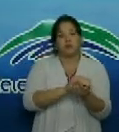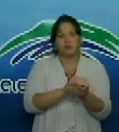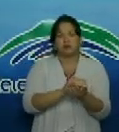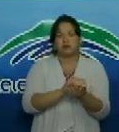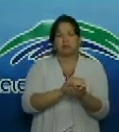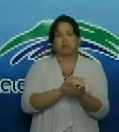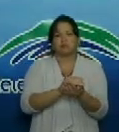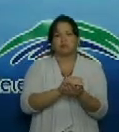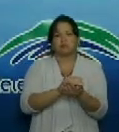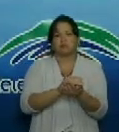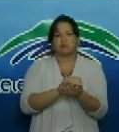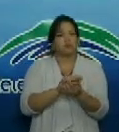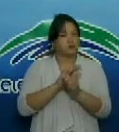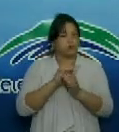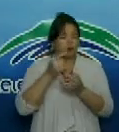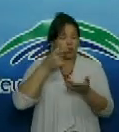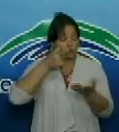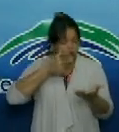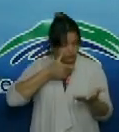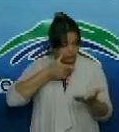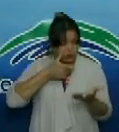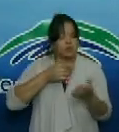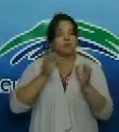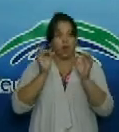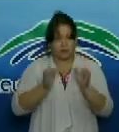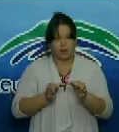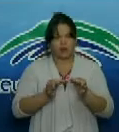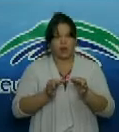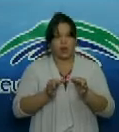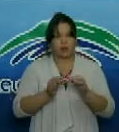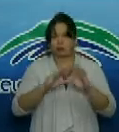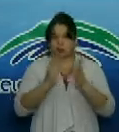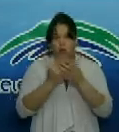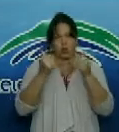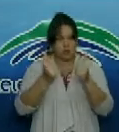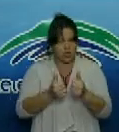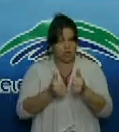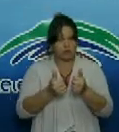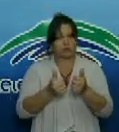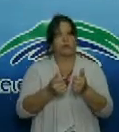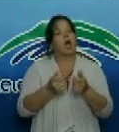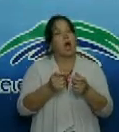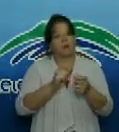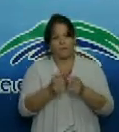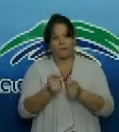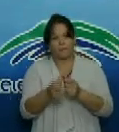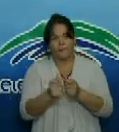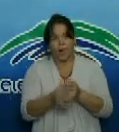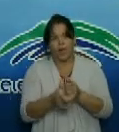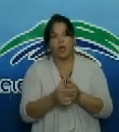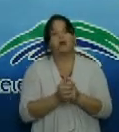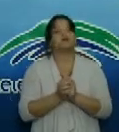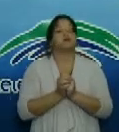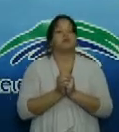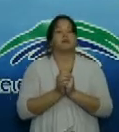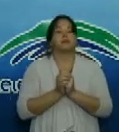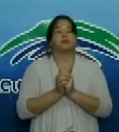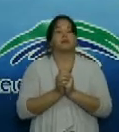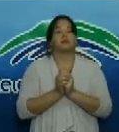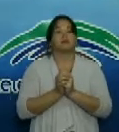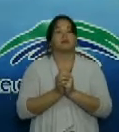una vez que el cliente verifica el pedido que hizo pues entonces se efectúa el cobro ahí mismo allá abajo y el cliente paga y